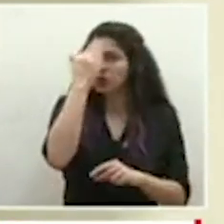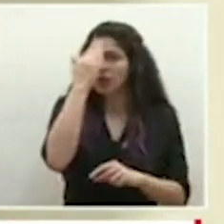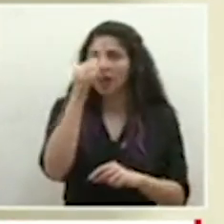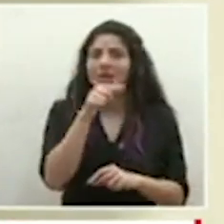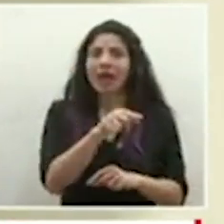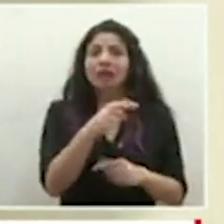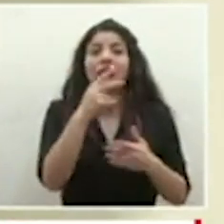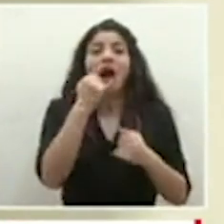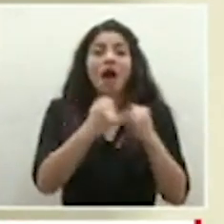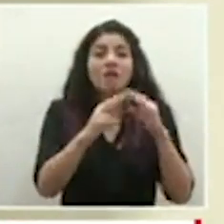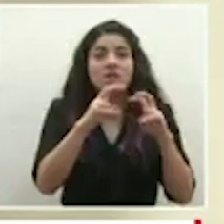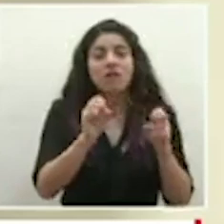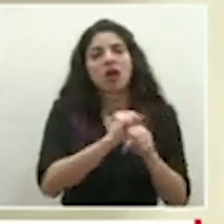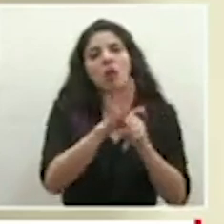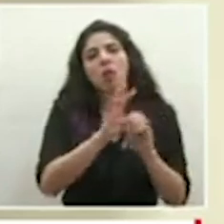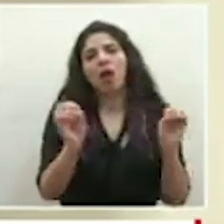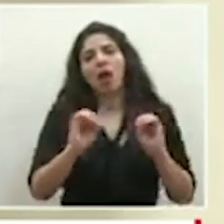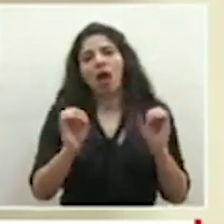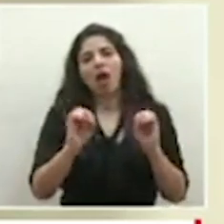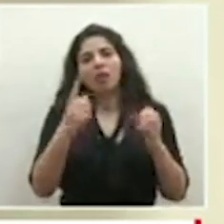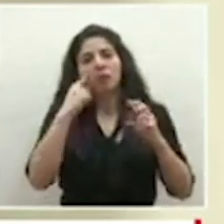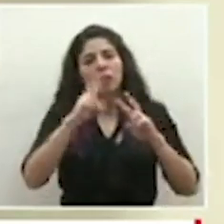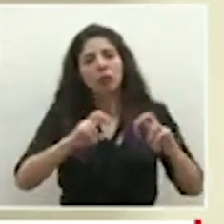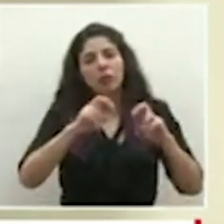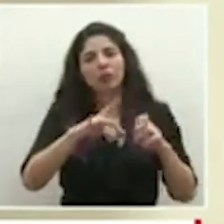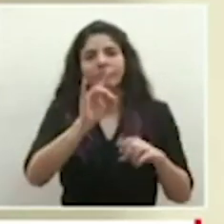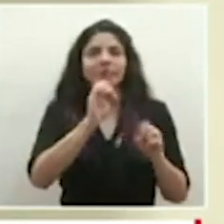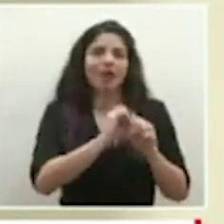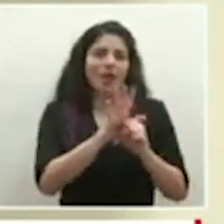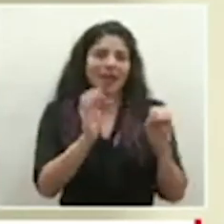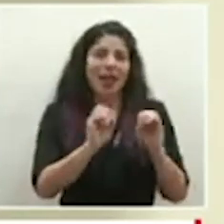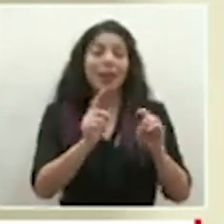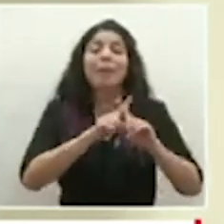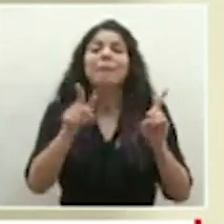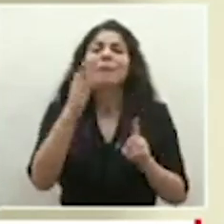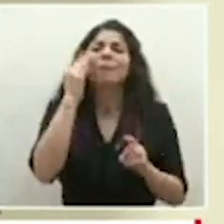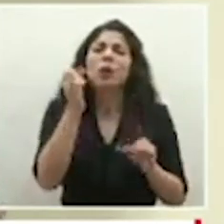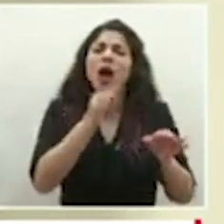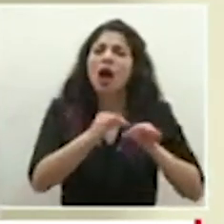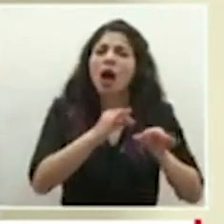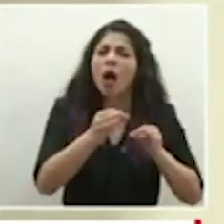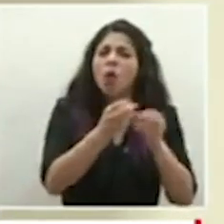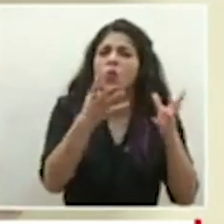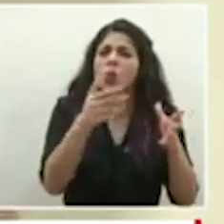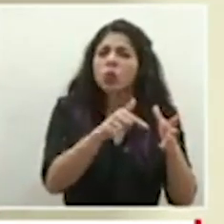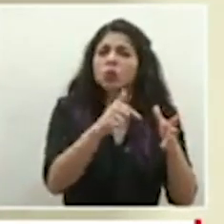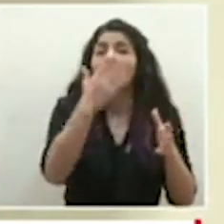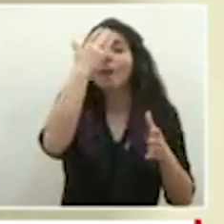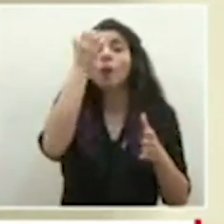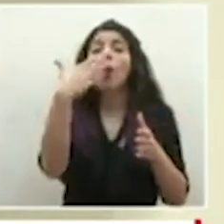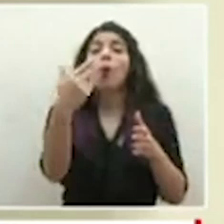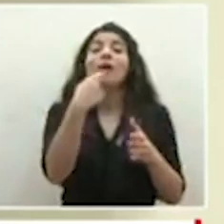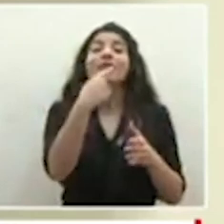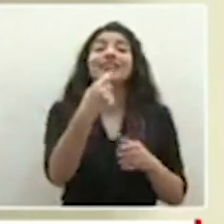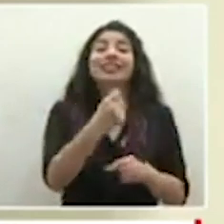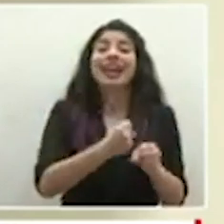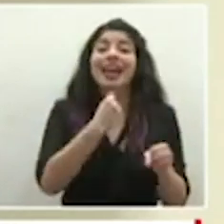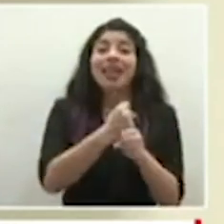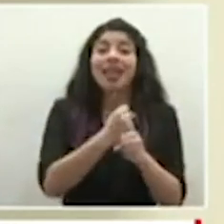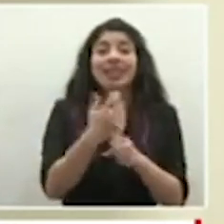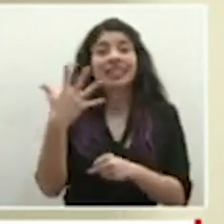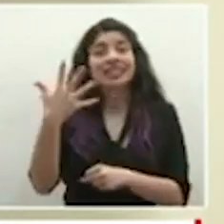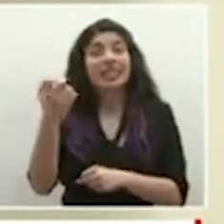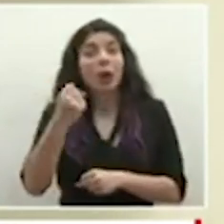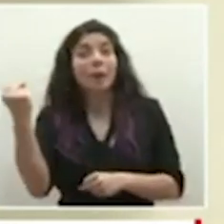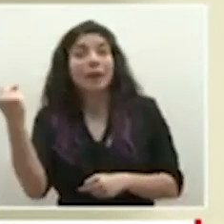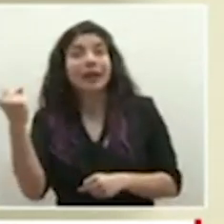descartó como caso justamente después de las pruebas que se hicieron pero justamente era porque en el momento que nosotros damos el rango de edad y decimos 5 meses